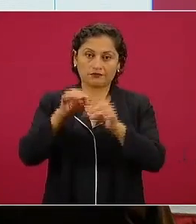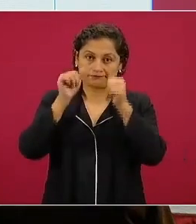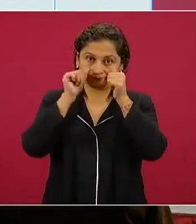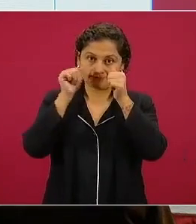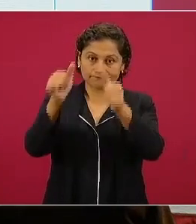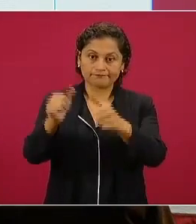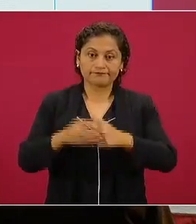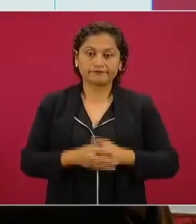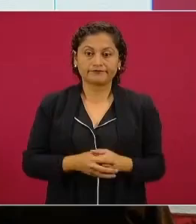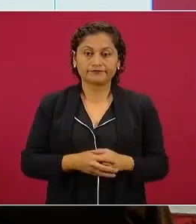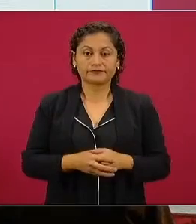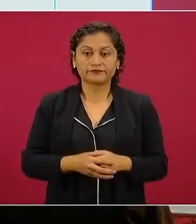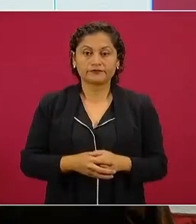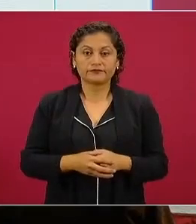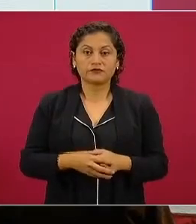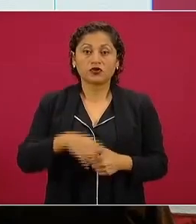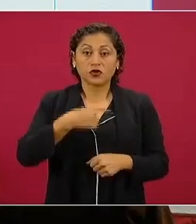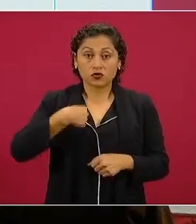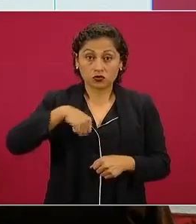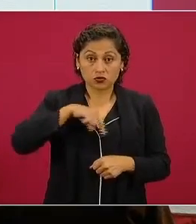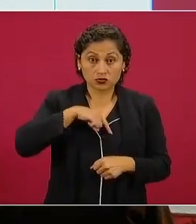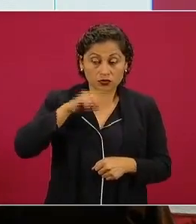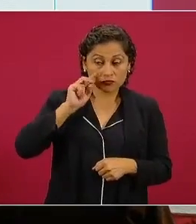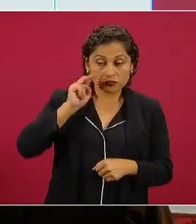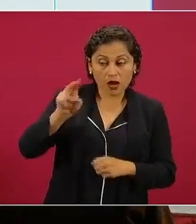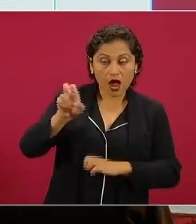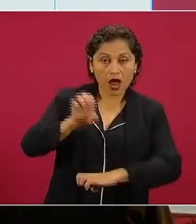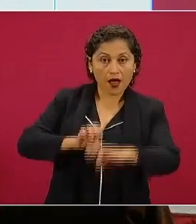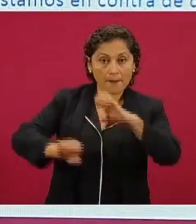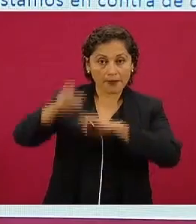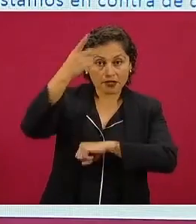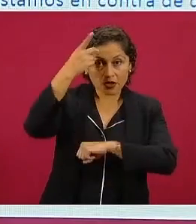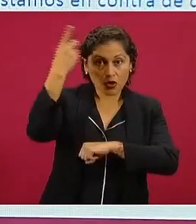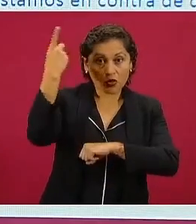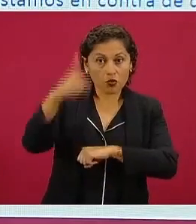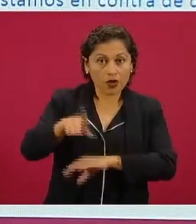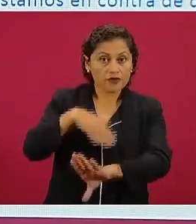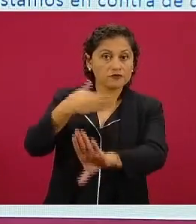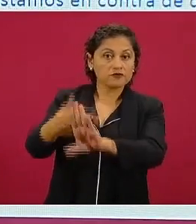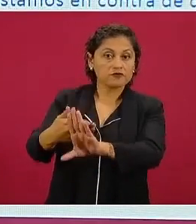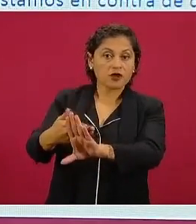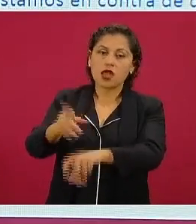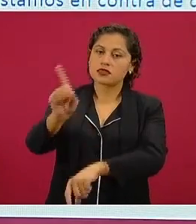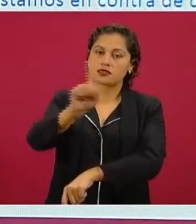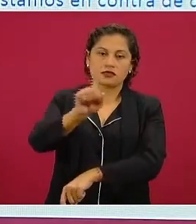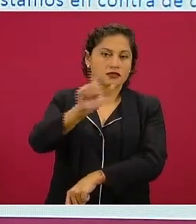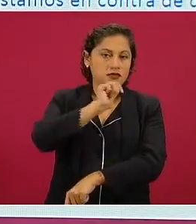no estamos en contra de los empresarios estamos en contra de los corruptos